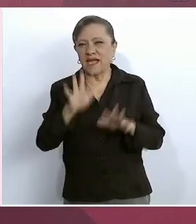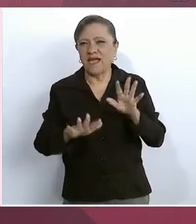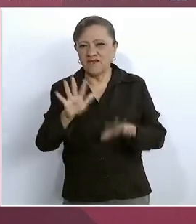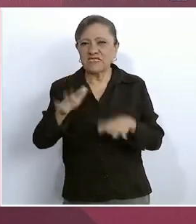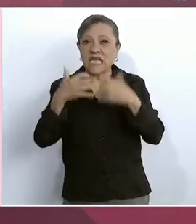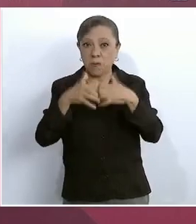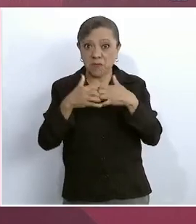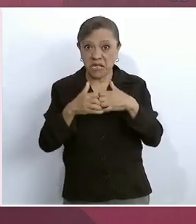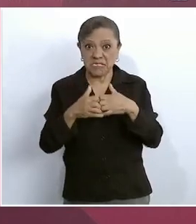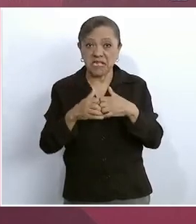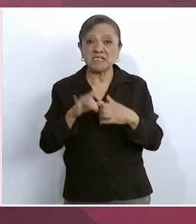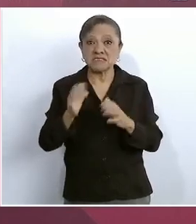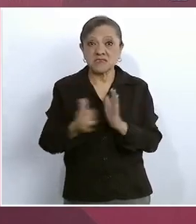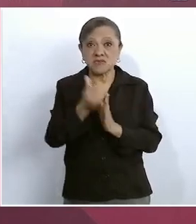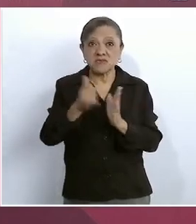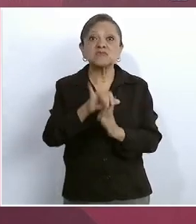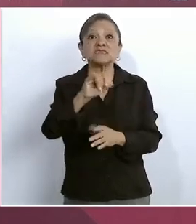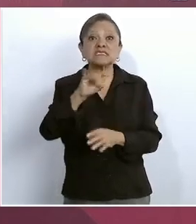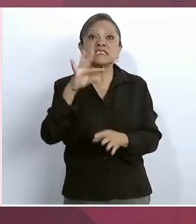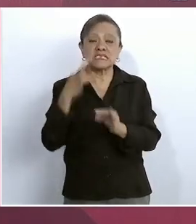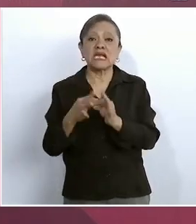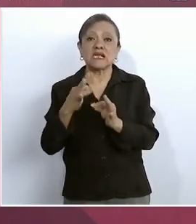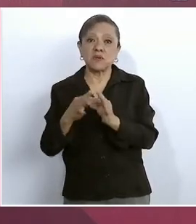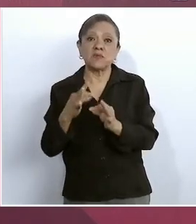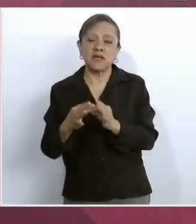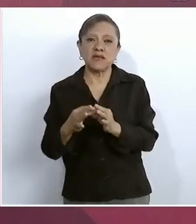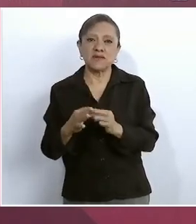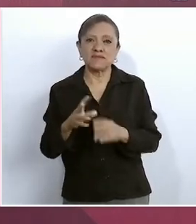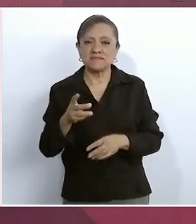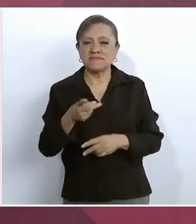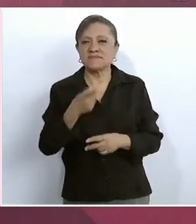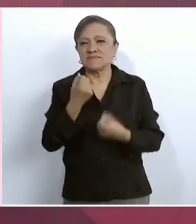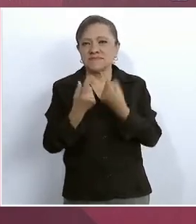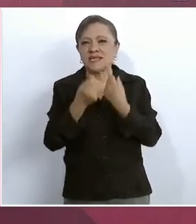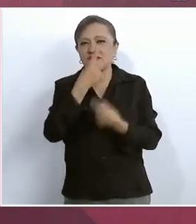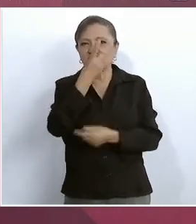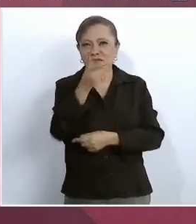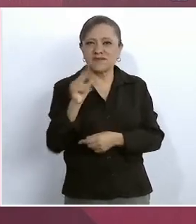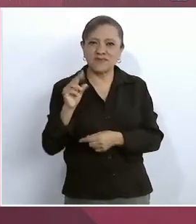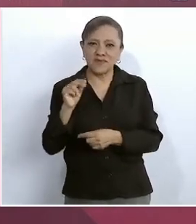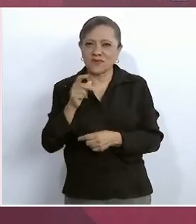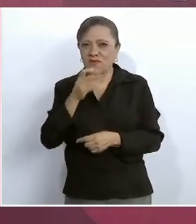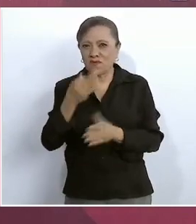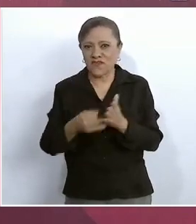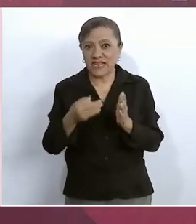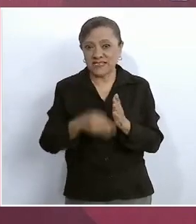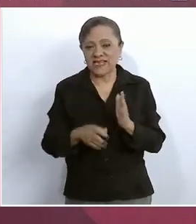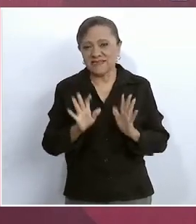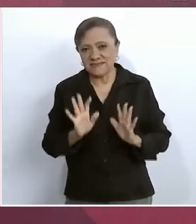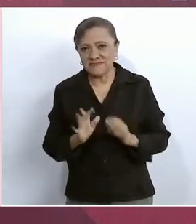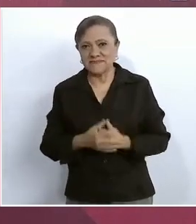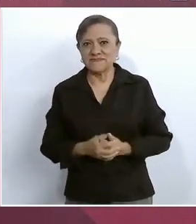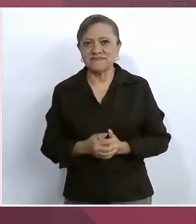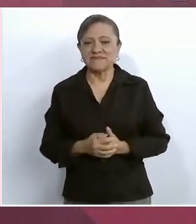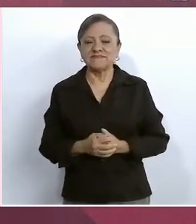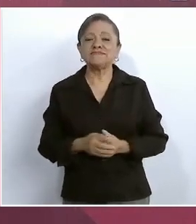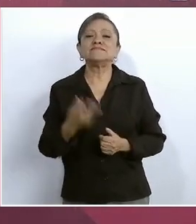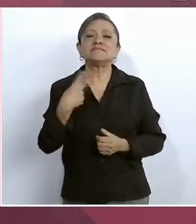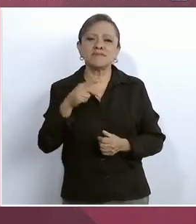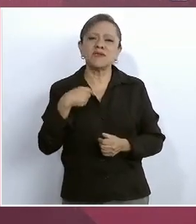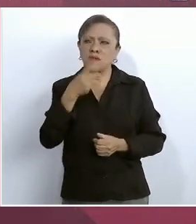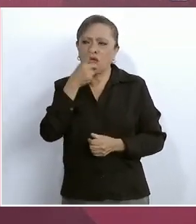cumplieron. Yo le voy a pedir a Jorge Nuño que de todas